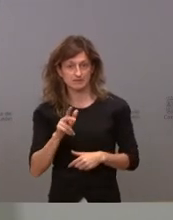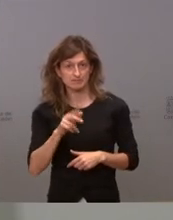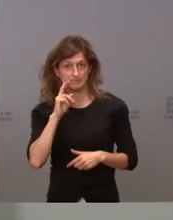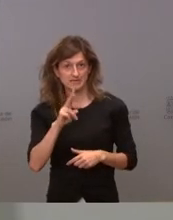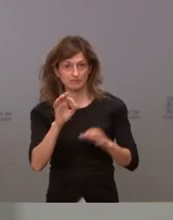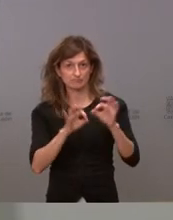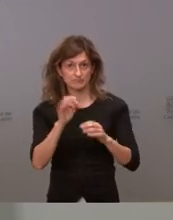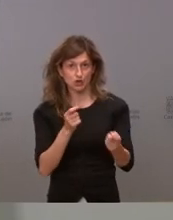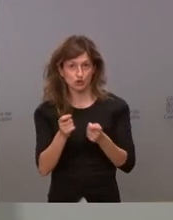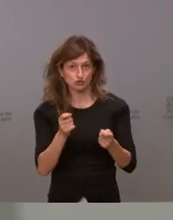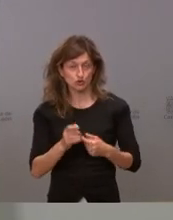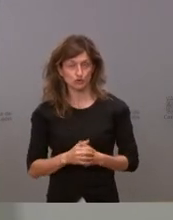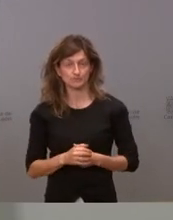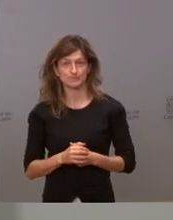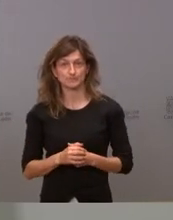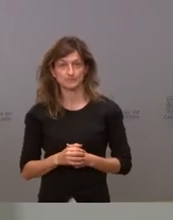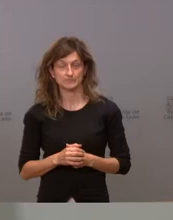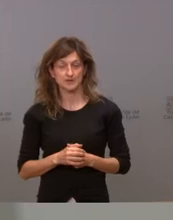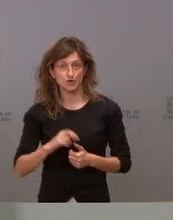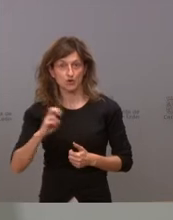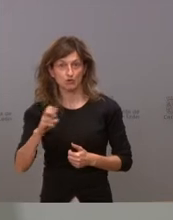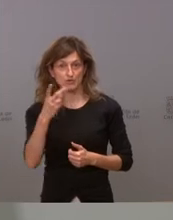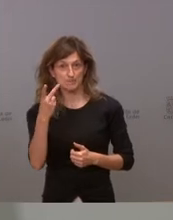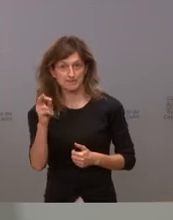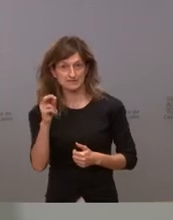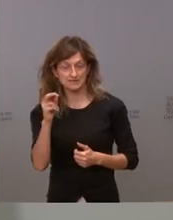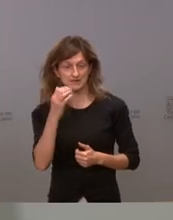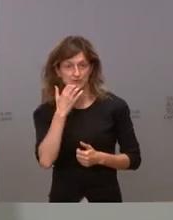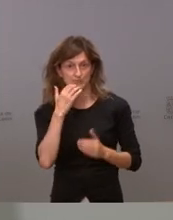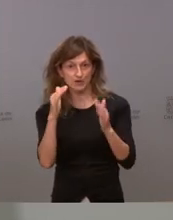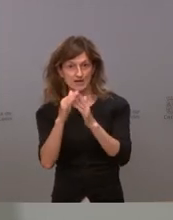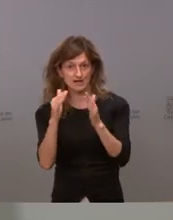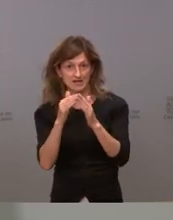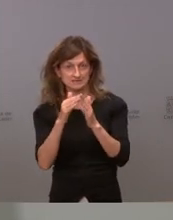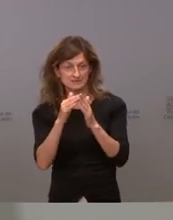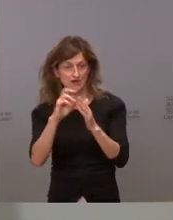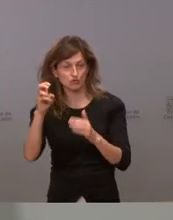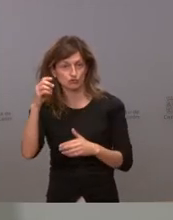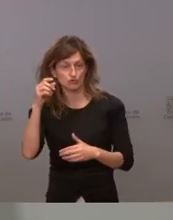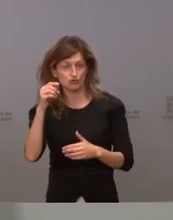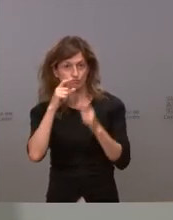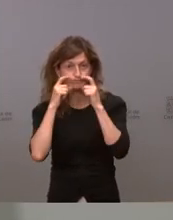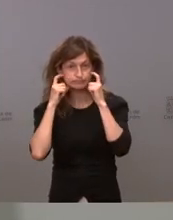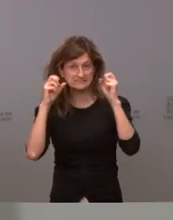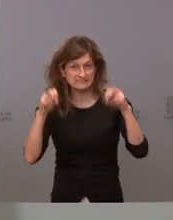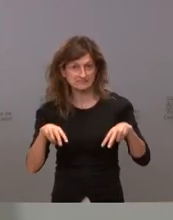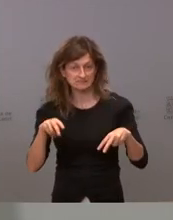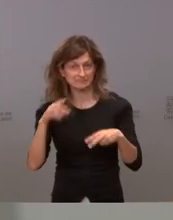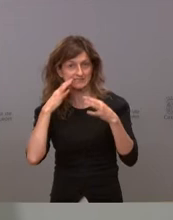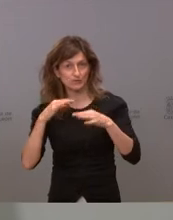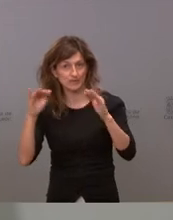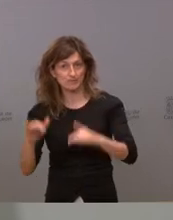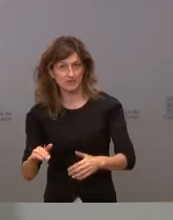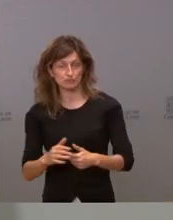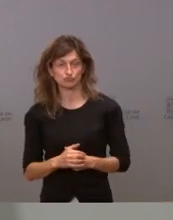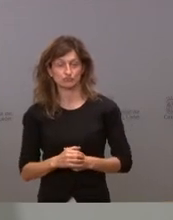aforo que 20 señores en la casa de otro chaval sin mascarilla por